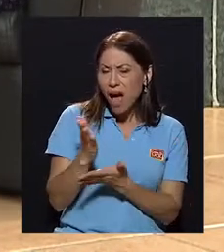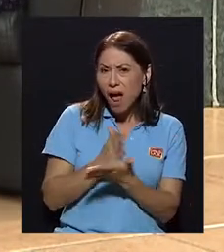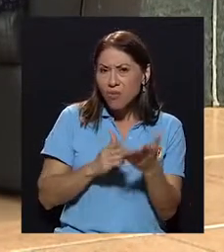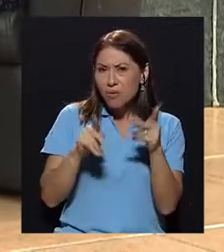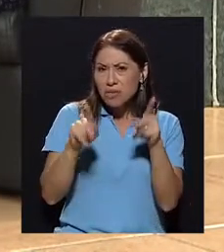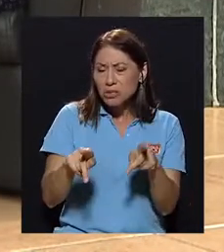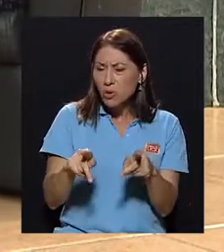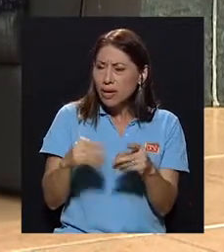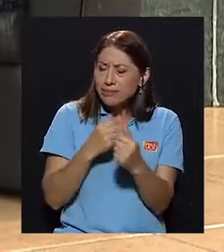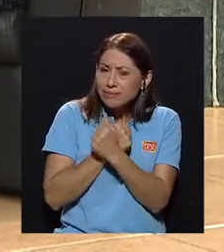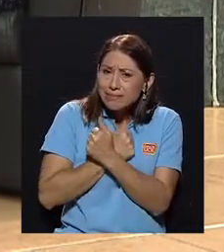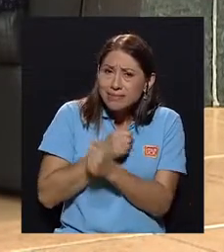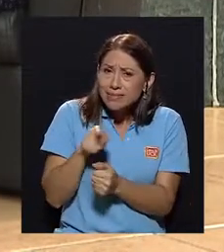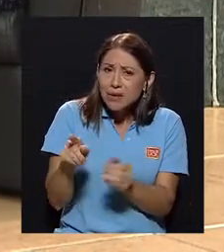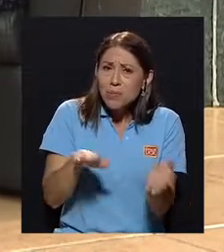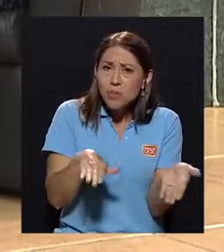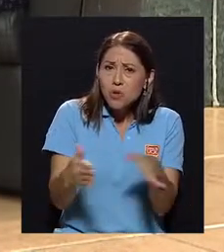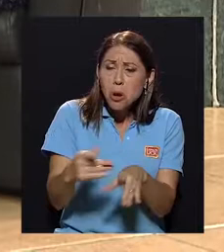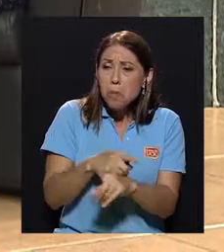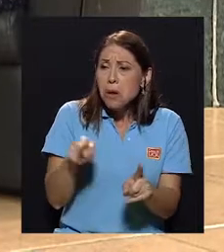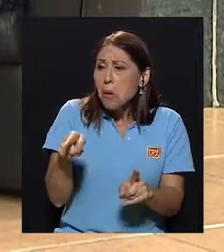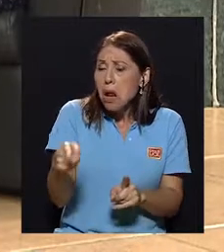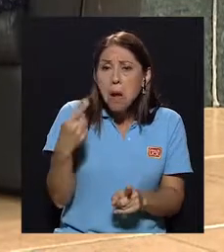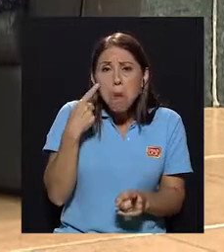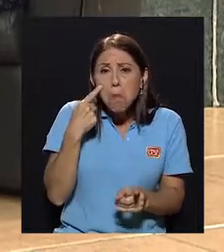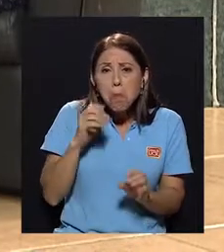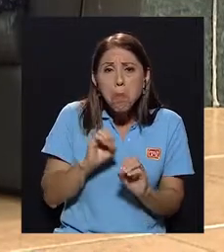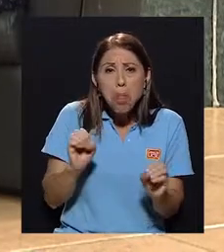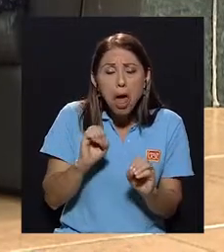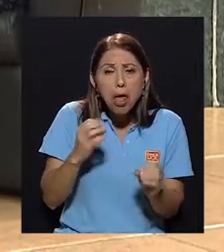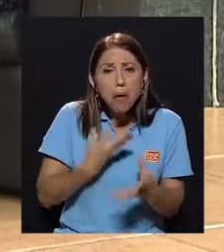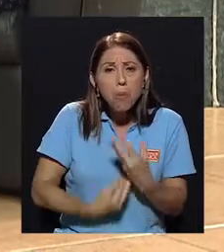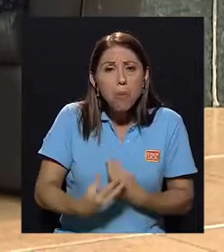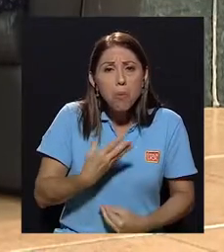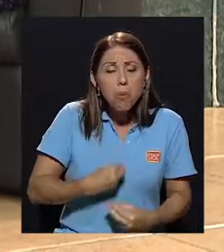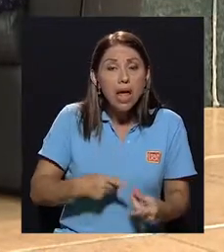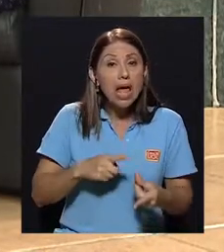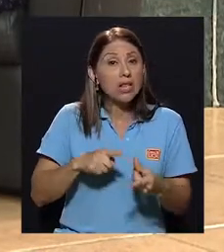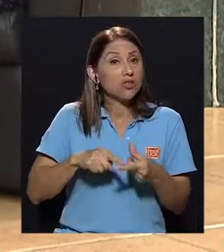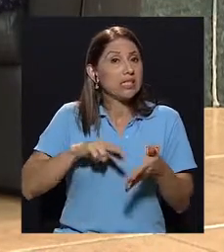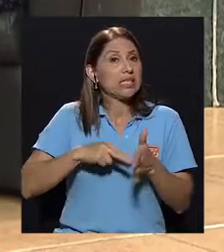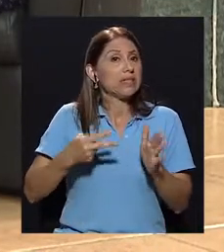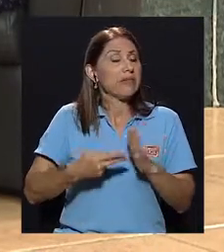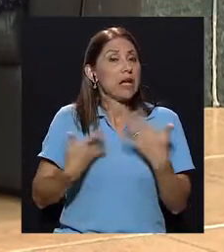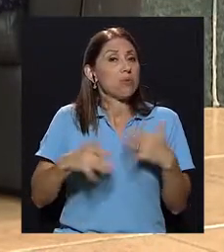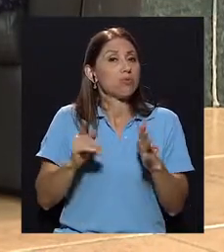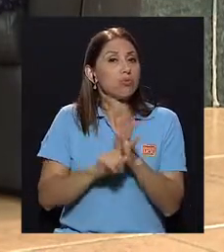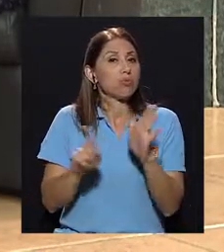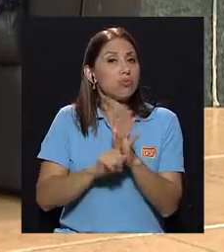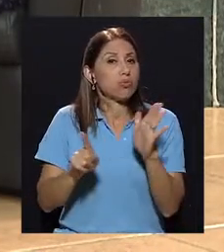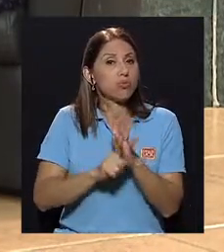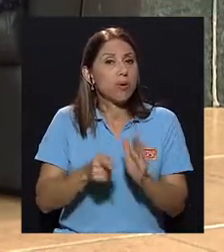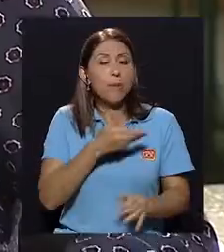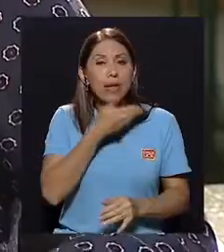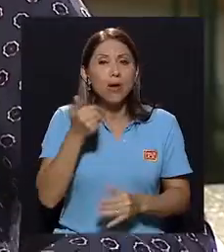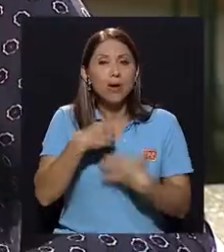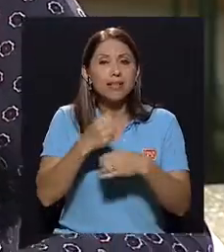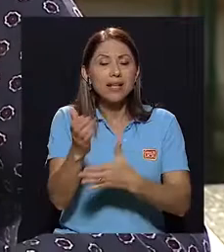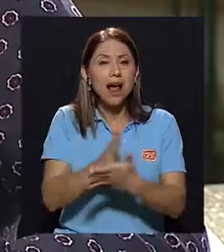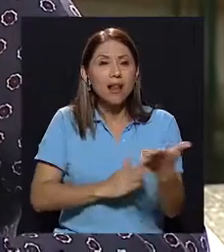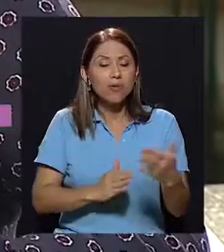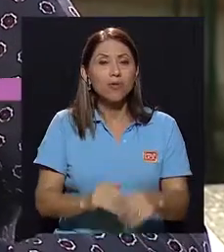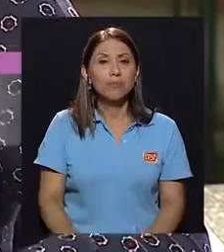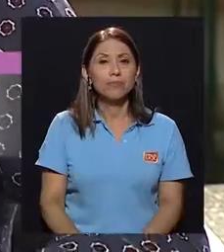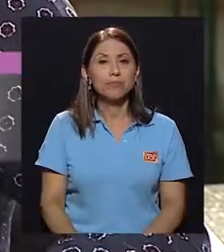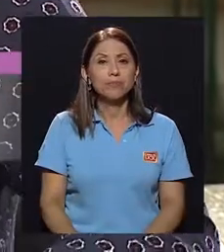tan significativa. Ahí se encienden las alertas de que es mejor hacer algo al respecto. Glenn, tenemos que